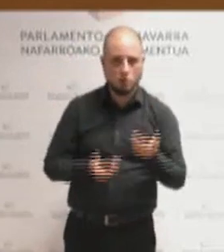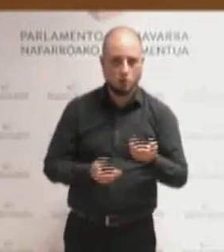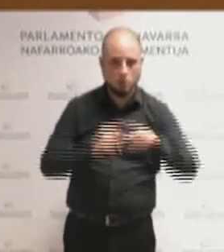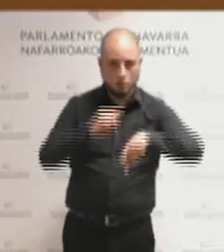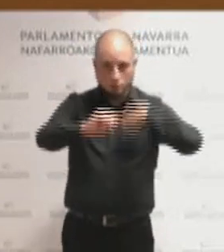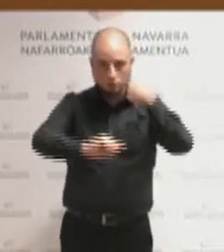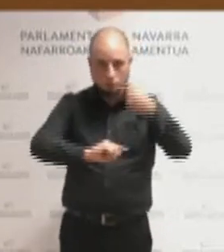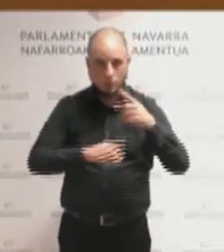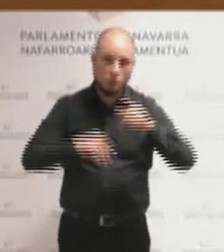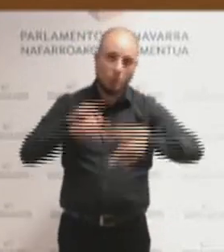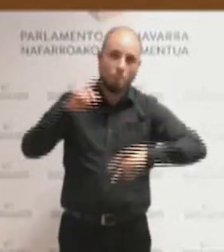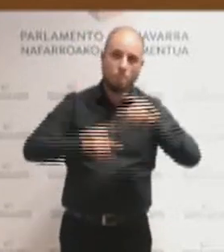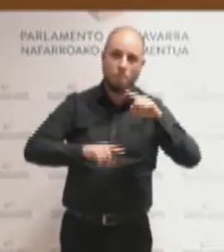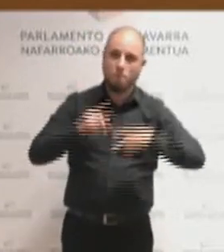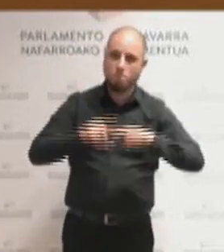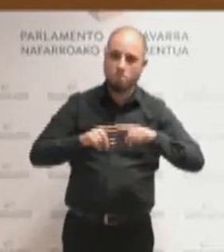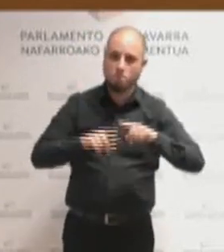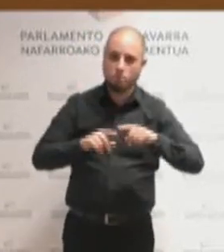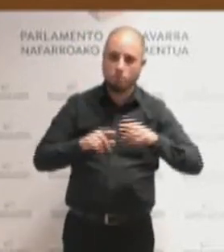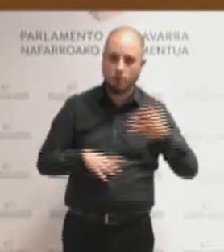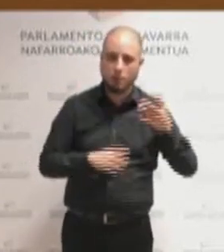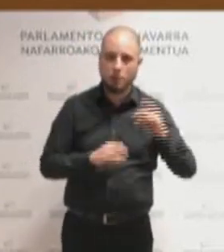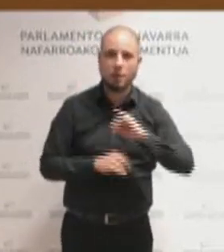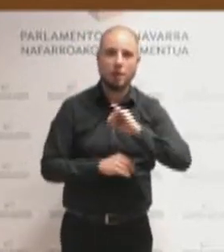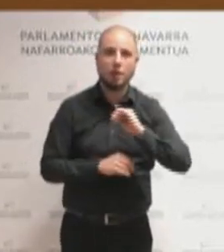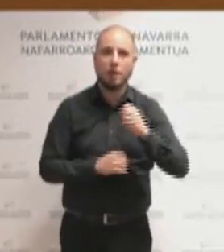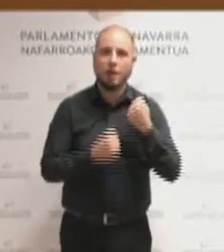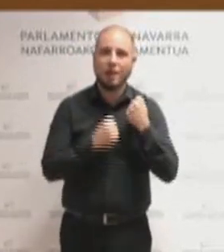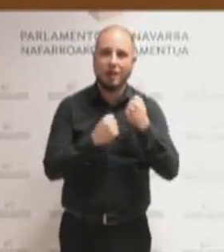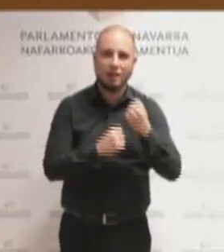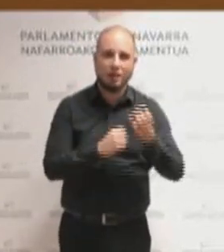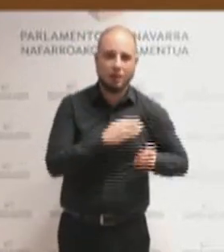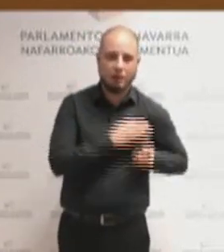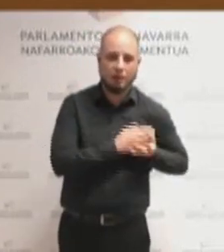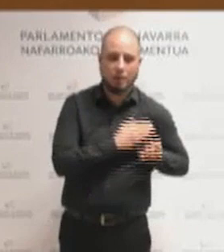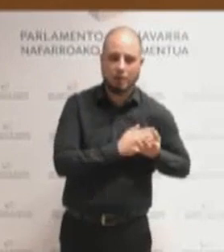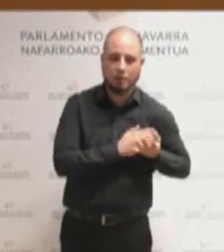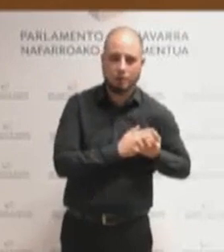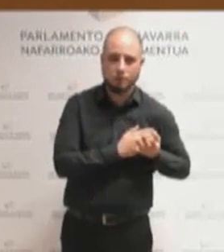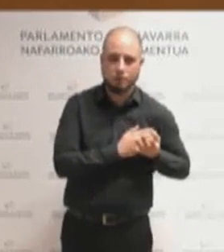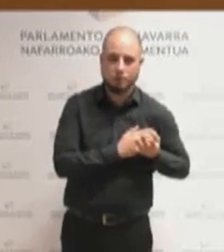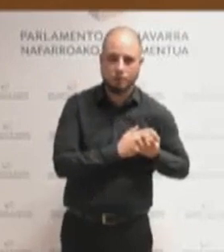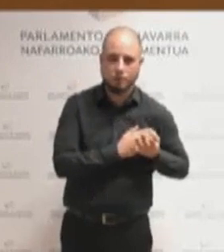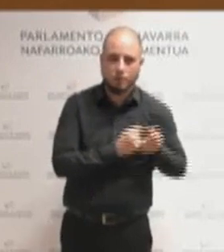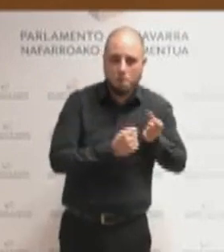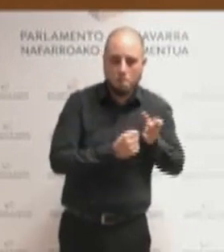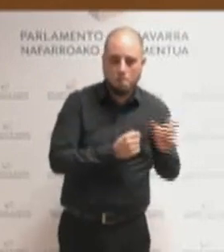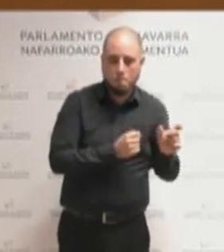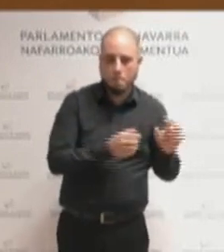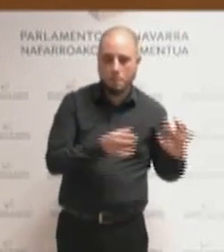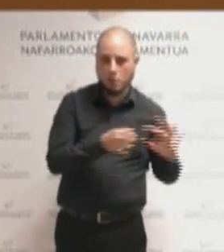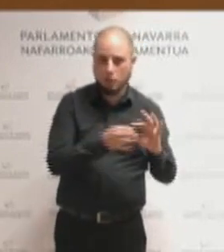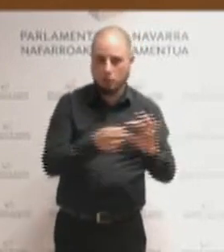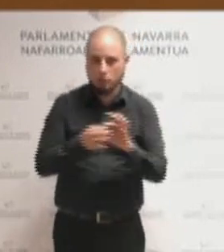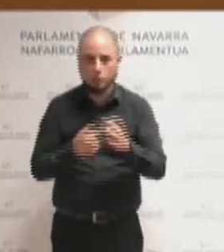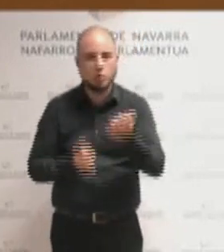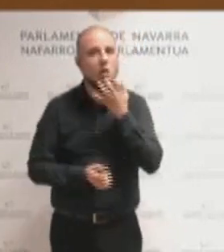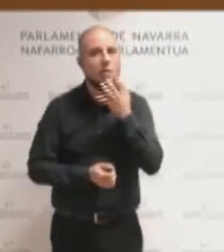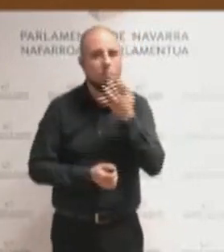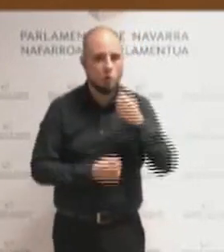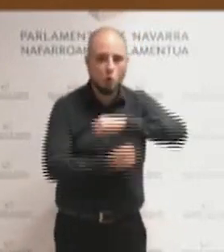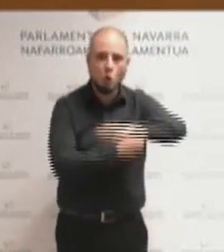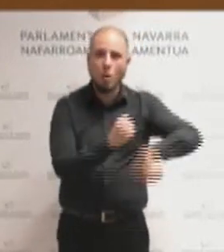origen que tenga la energía. Es decir, en función de cada tecnología es un precio diferente. Por ejemplo, la nuclear,